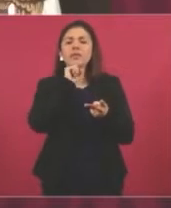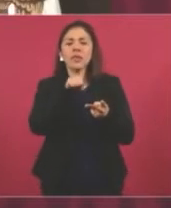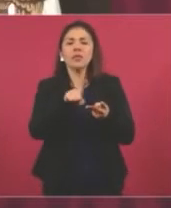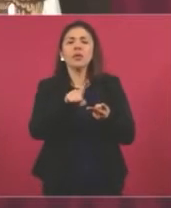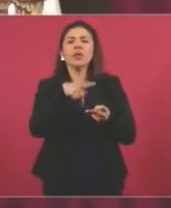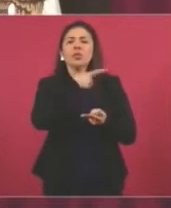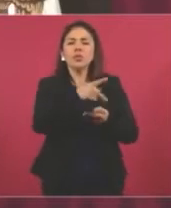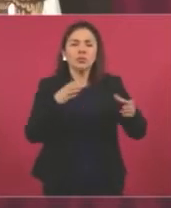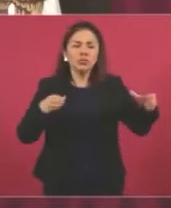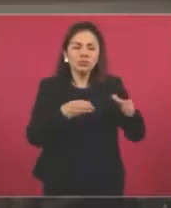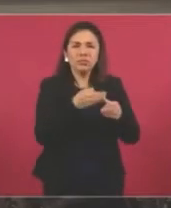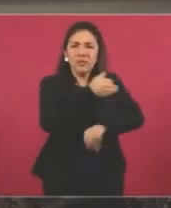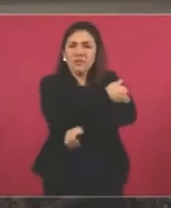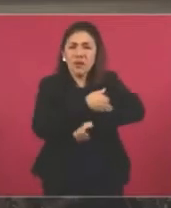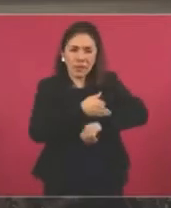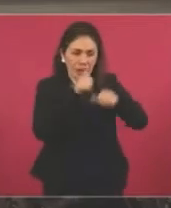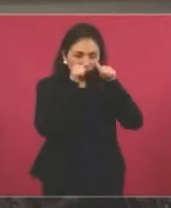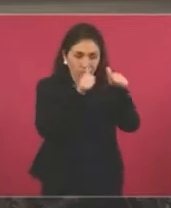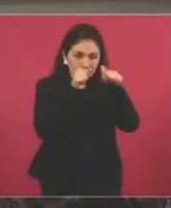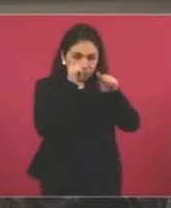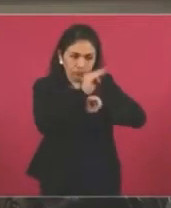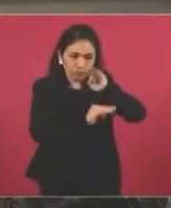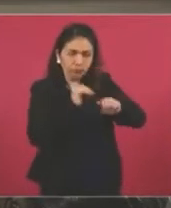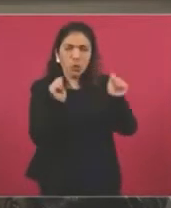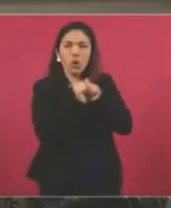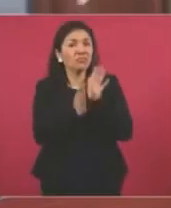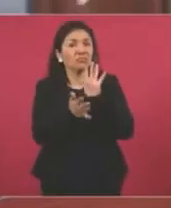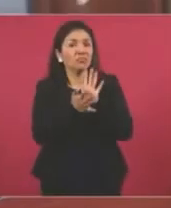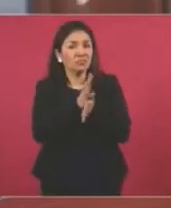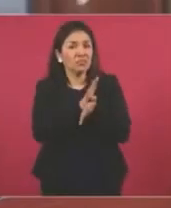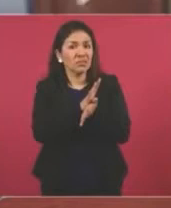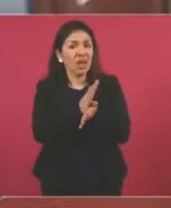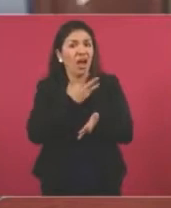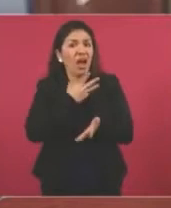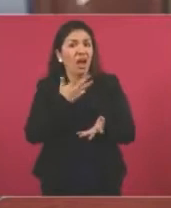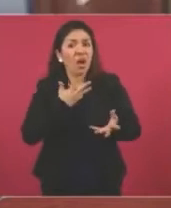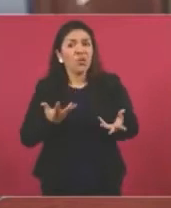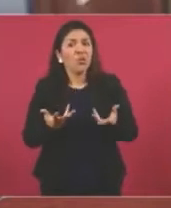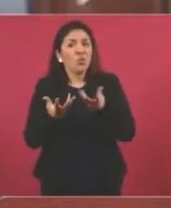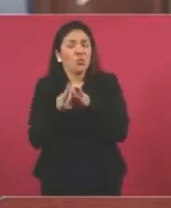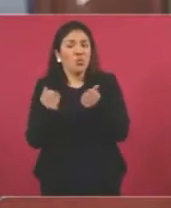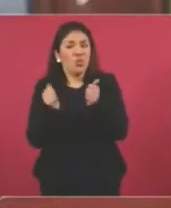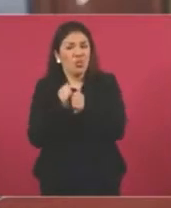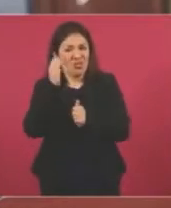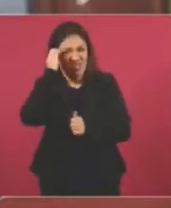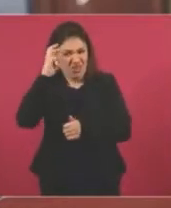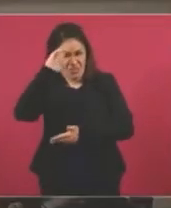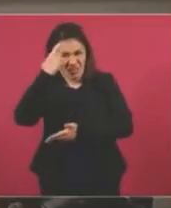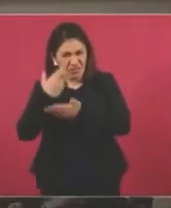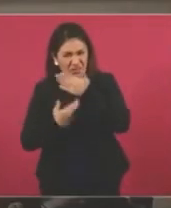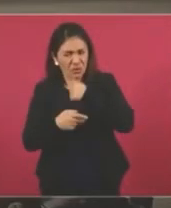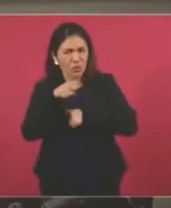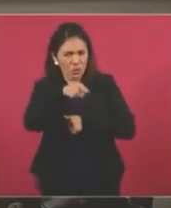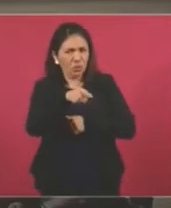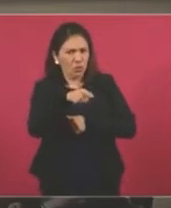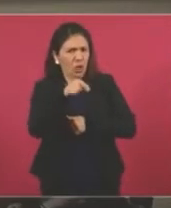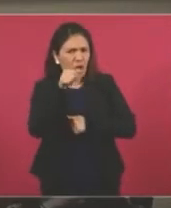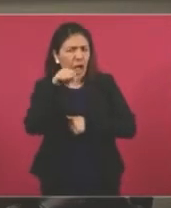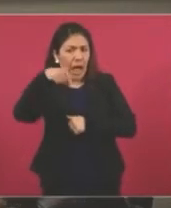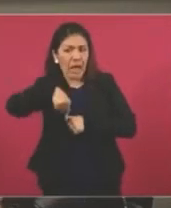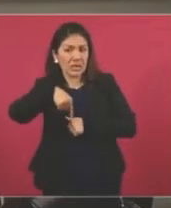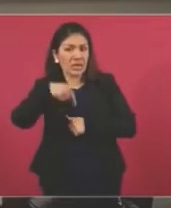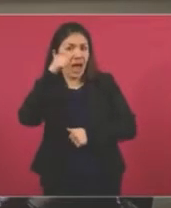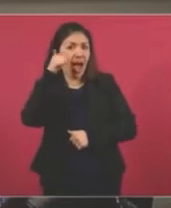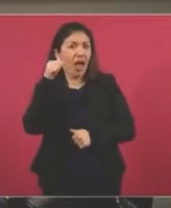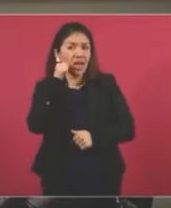familiares están siendo atendidos a través del sistema DIF. Estaban involucrados policías, eso se comentó aquí